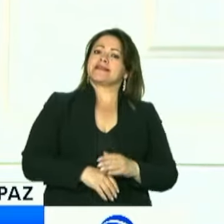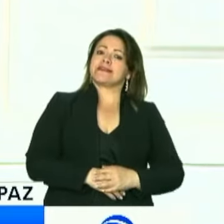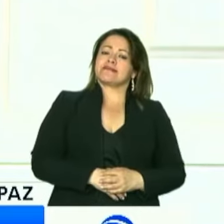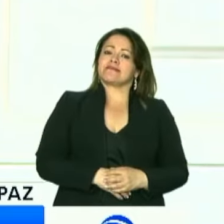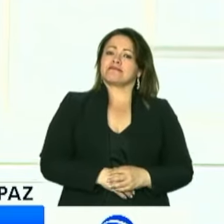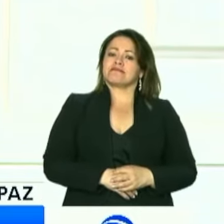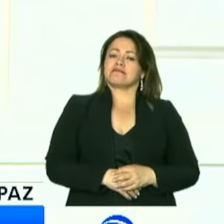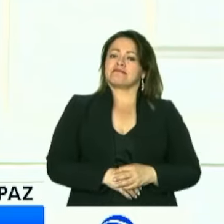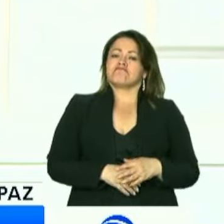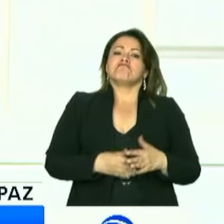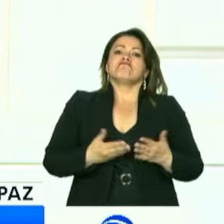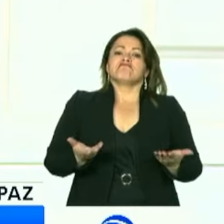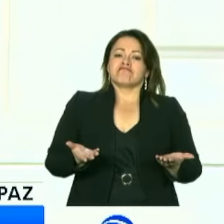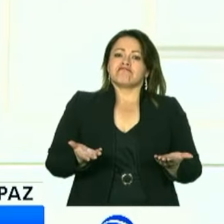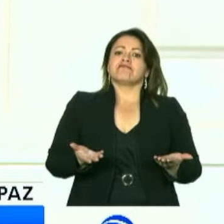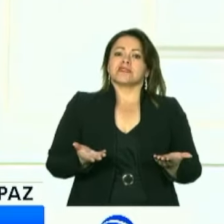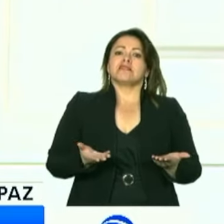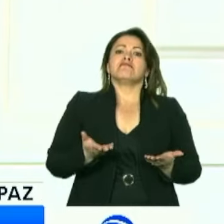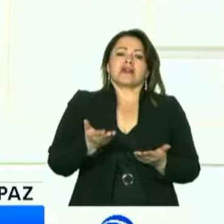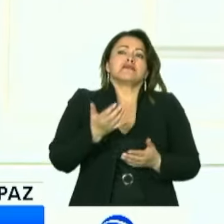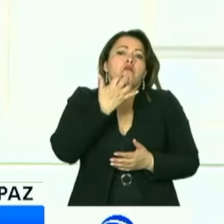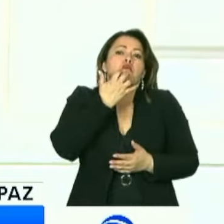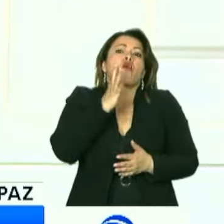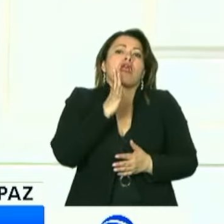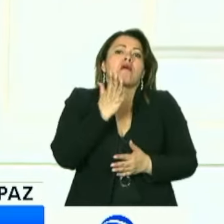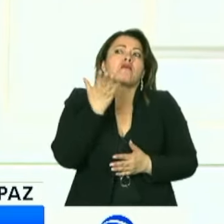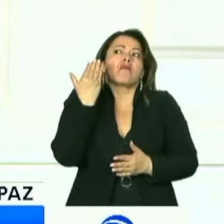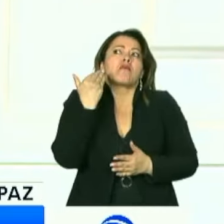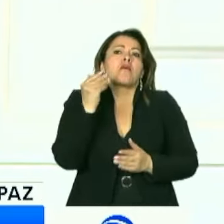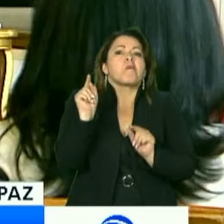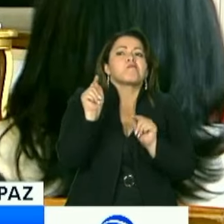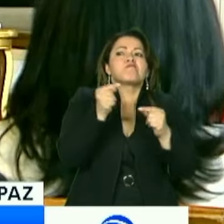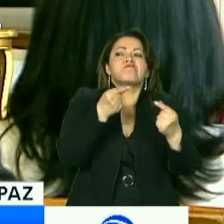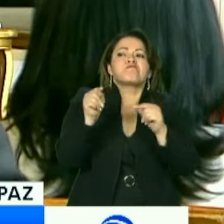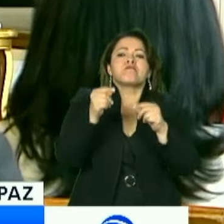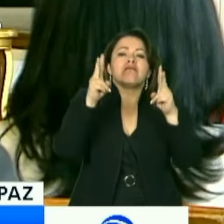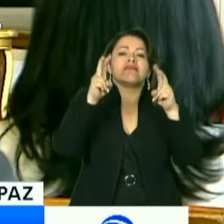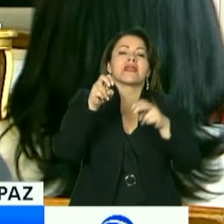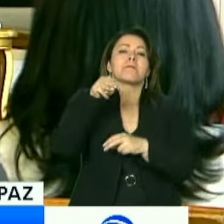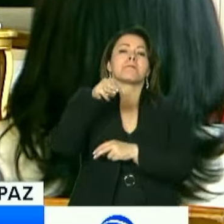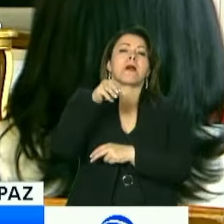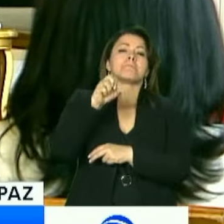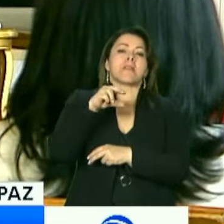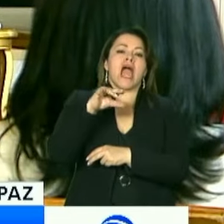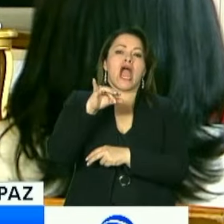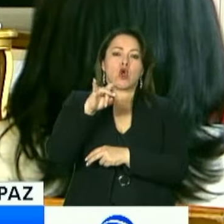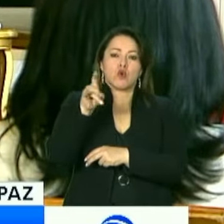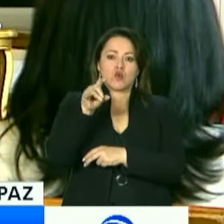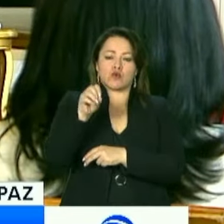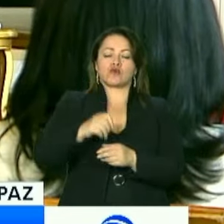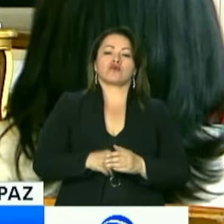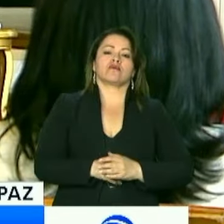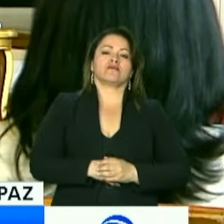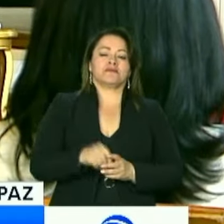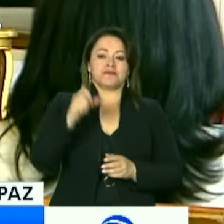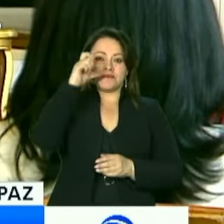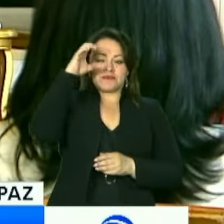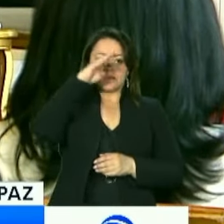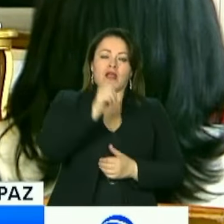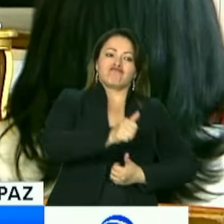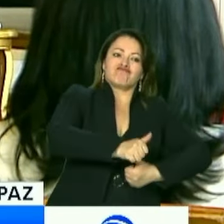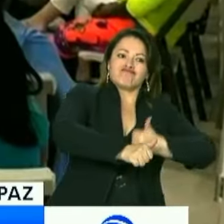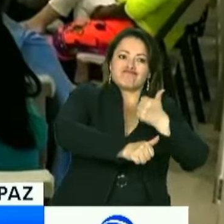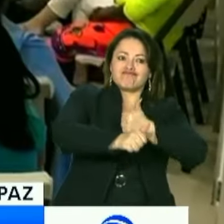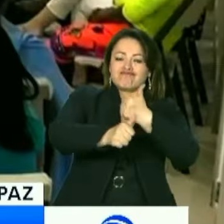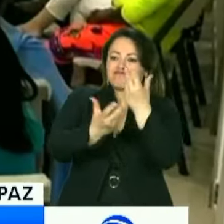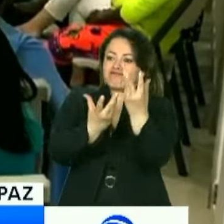La demostración de eso es la discusión que hubo alrededor del tema Mancuso. El presidente Petro agregó que cada actor en el marco del conflicto armado